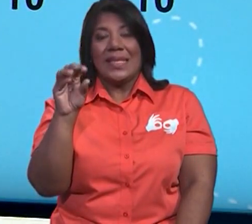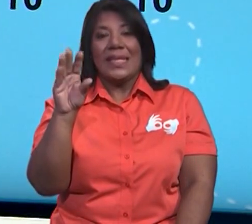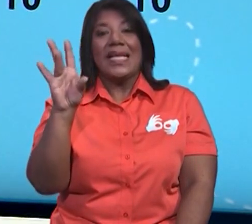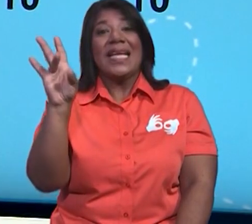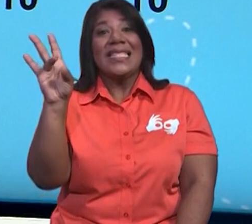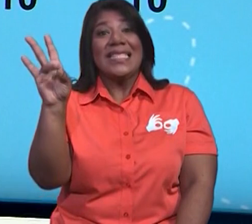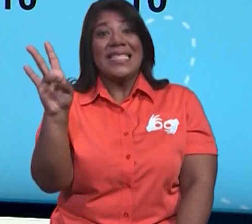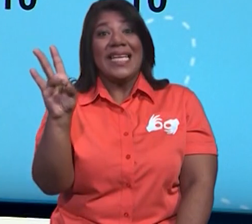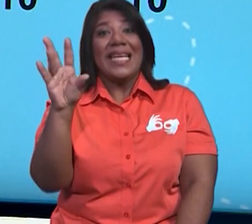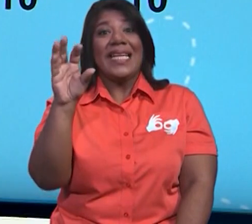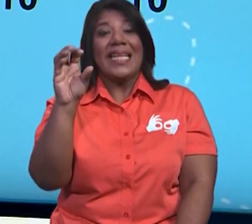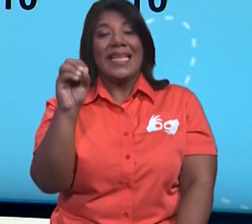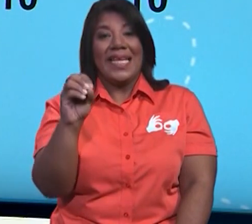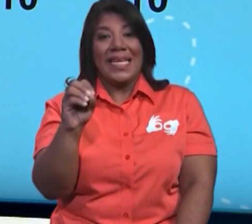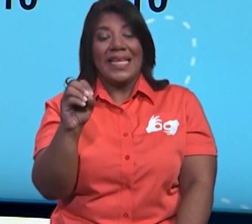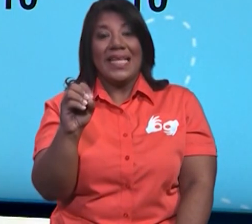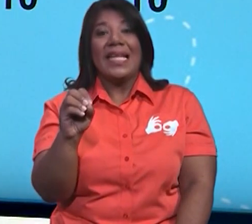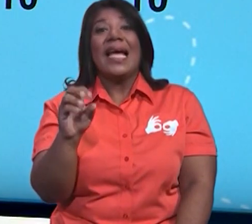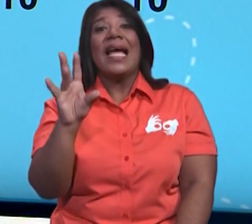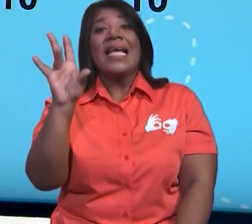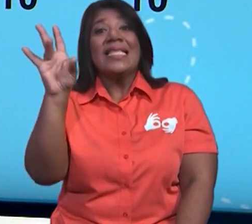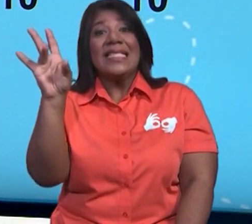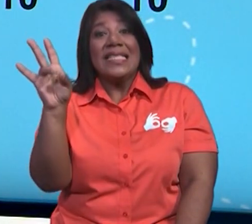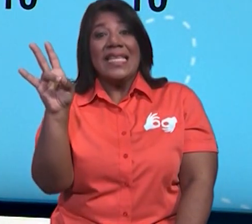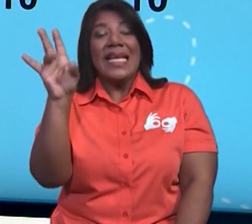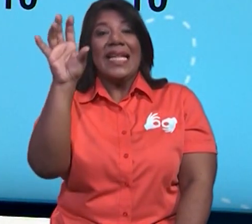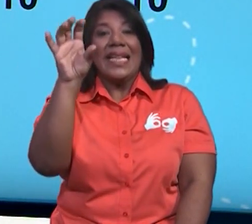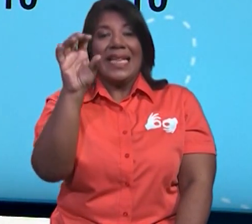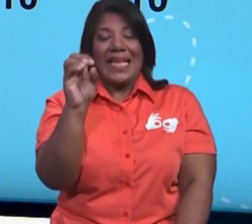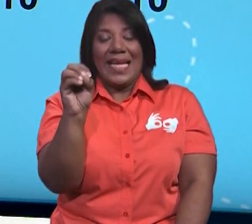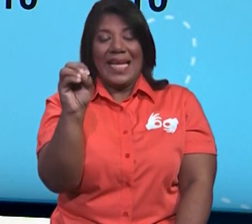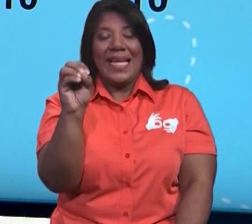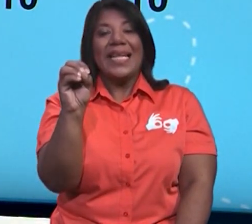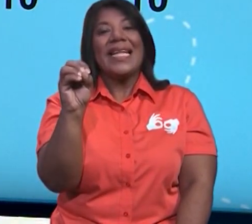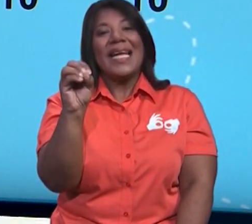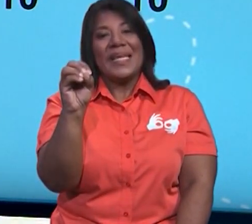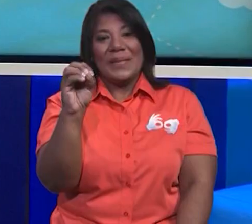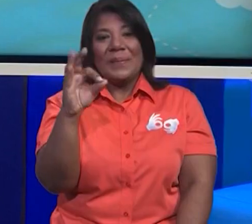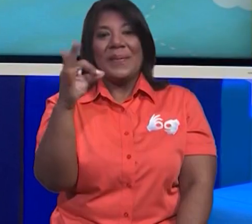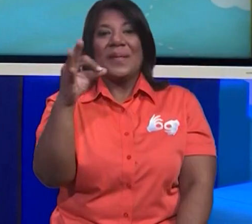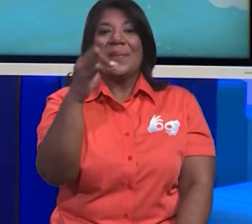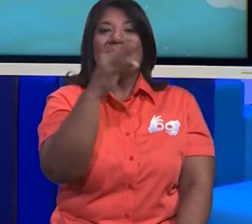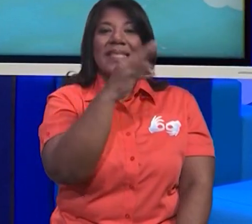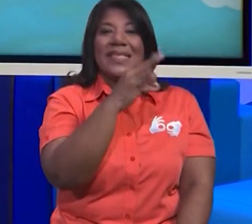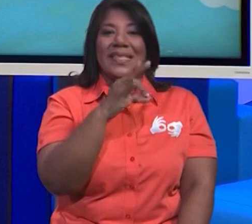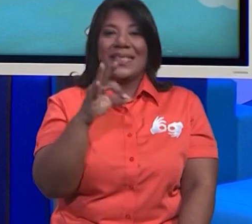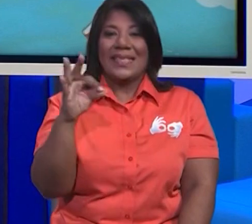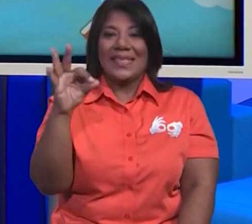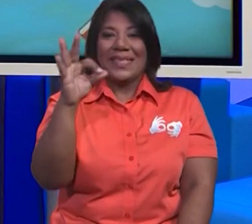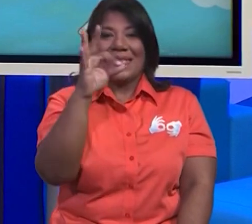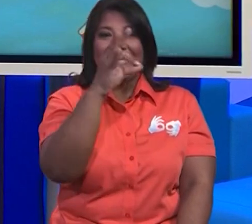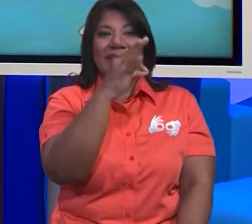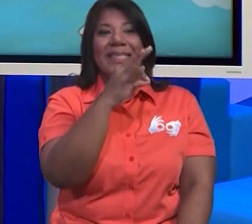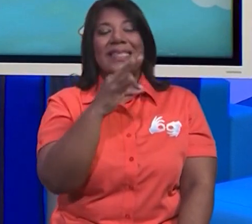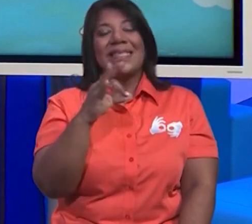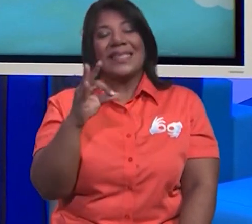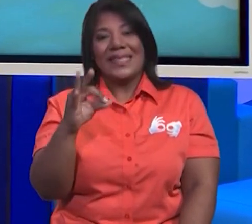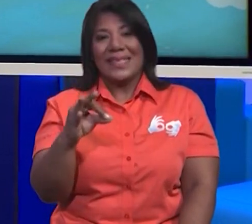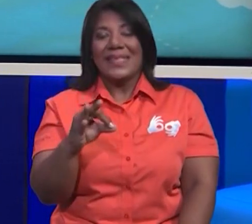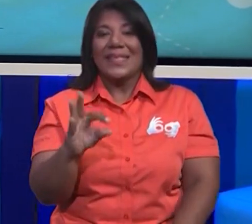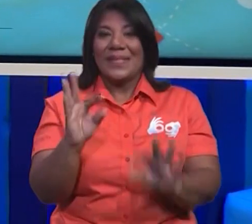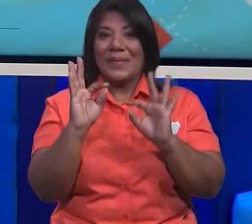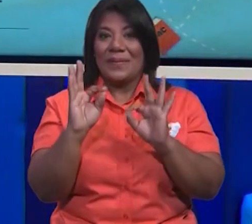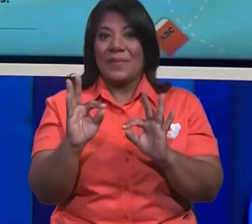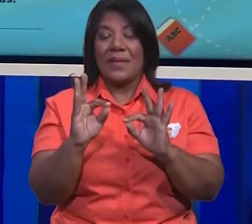70. ¿Cuántas mariposas hay en total? Hay 70 mariposas. Muy bien.